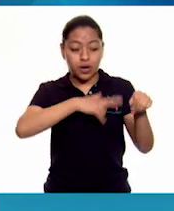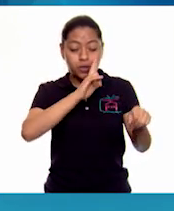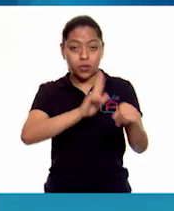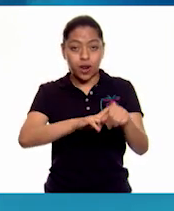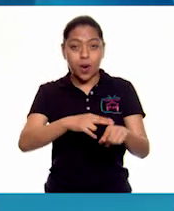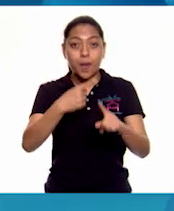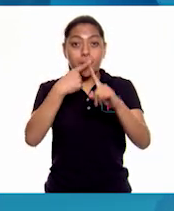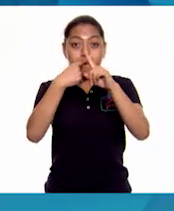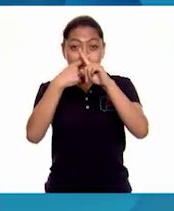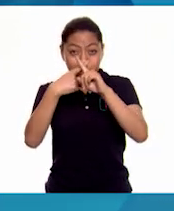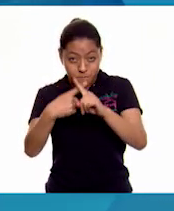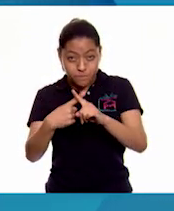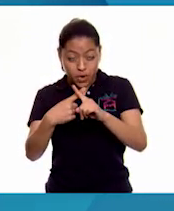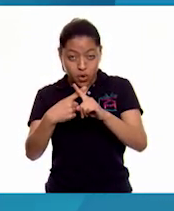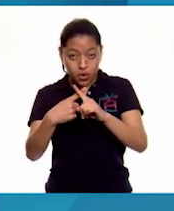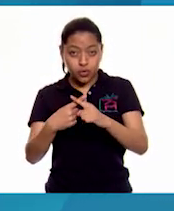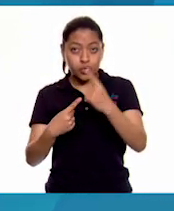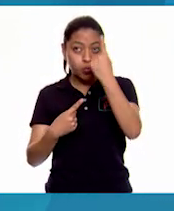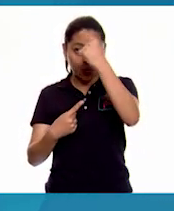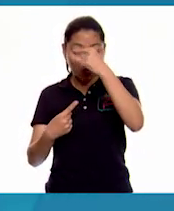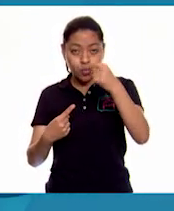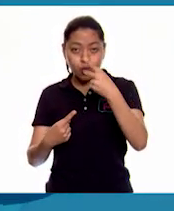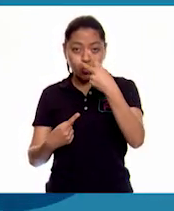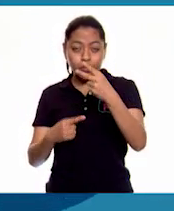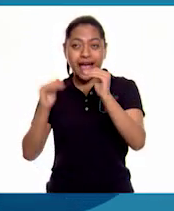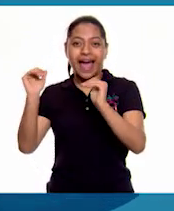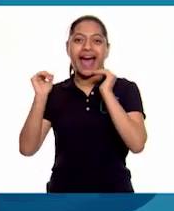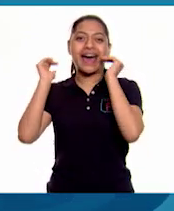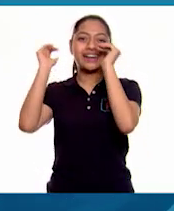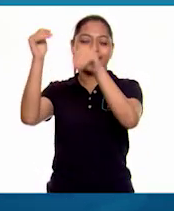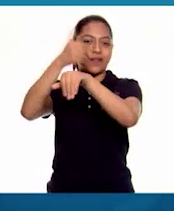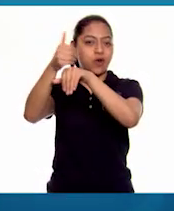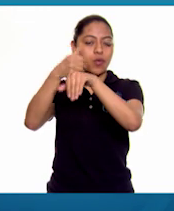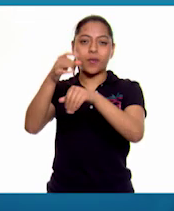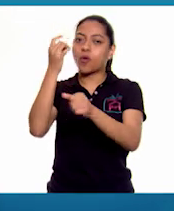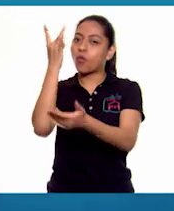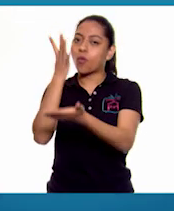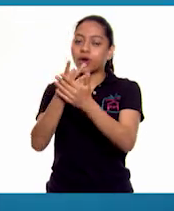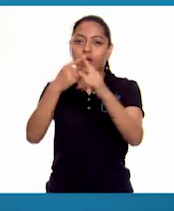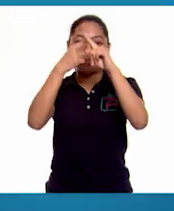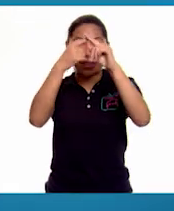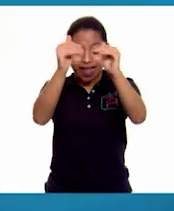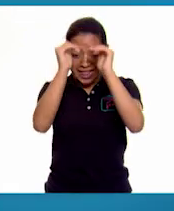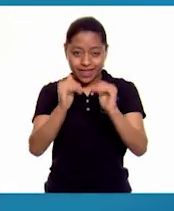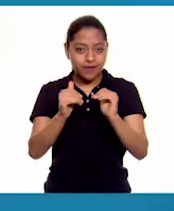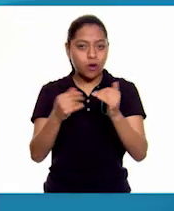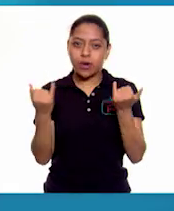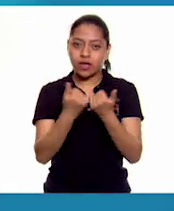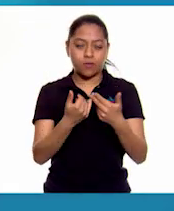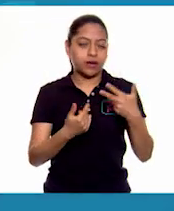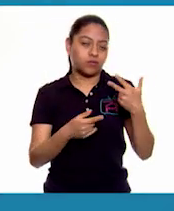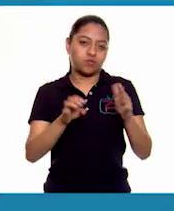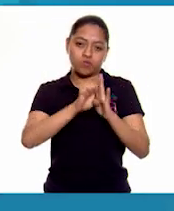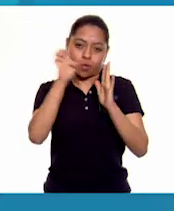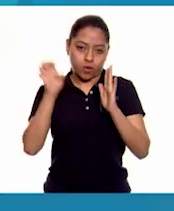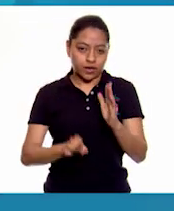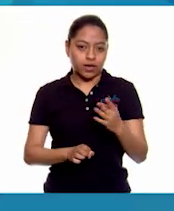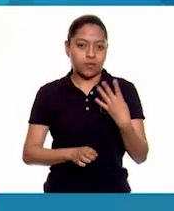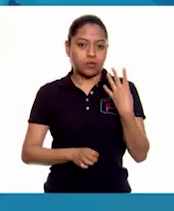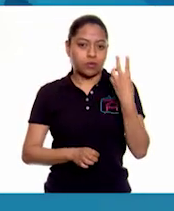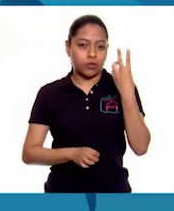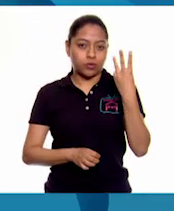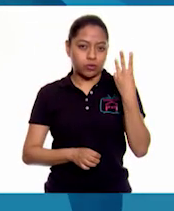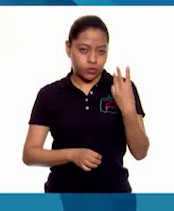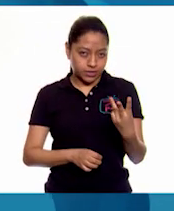fraccionario, lo único que cambia es el numerador, ya que el denominador sigue siendo el mismo. Me agrada mucho que ambas